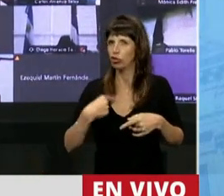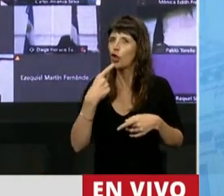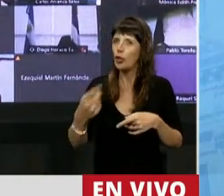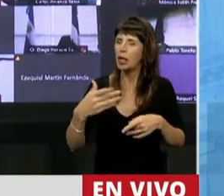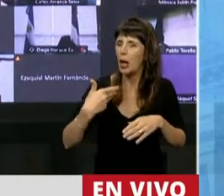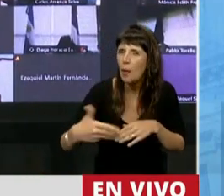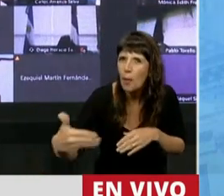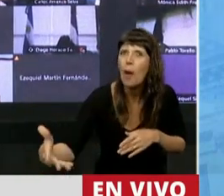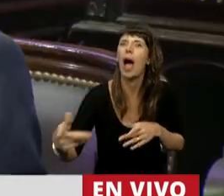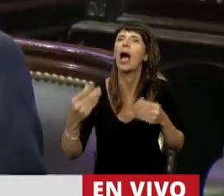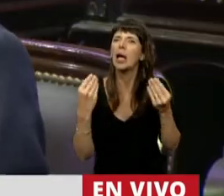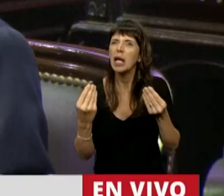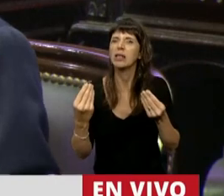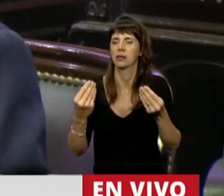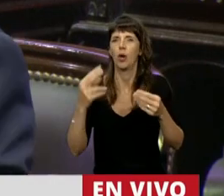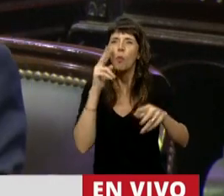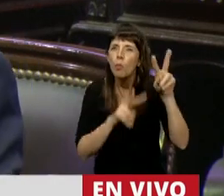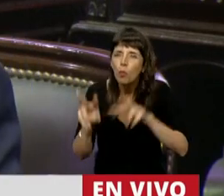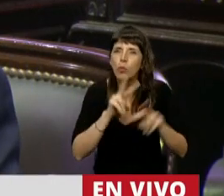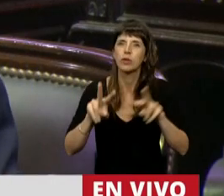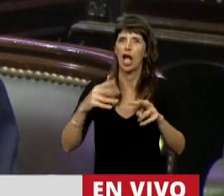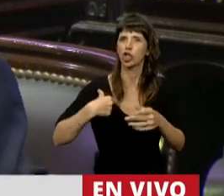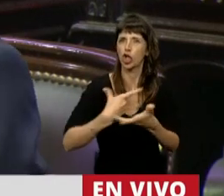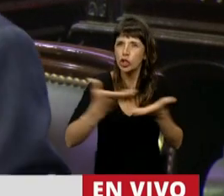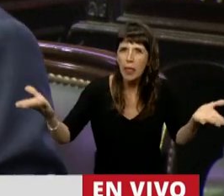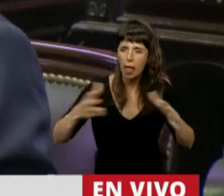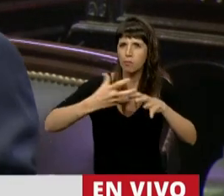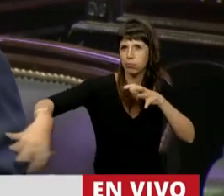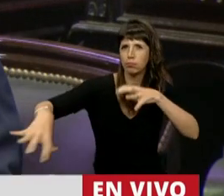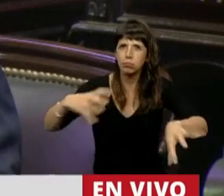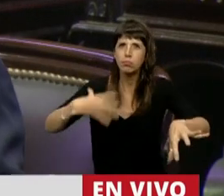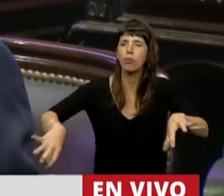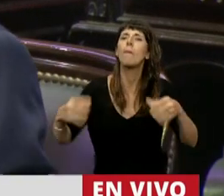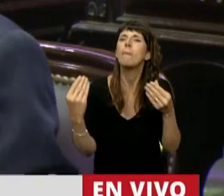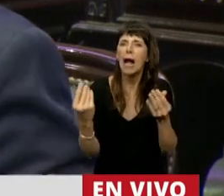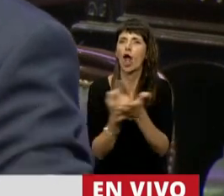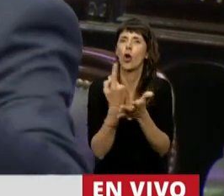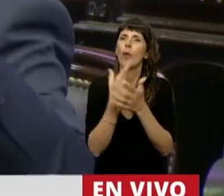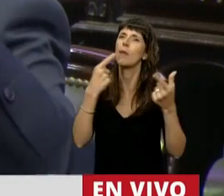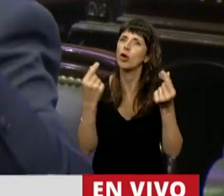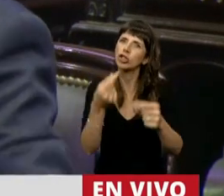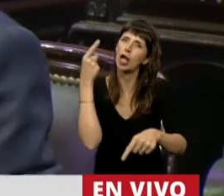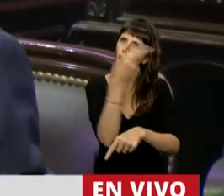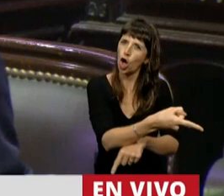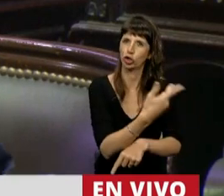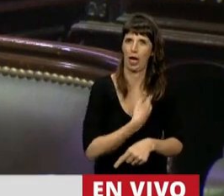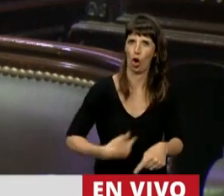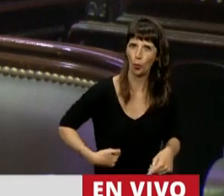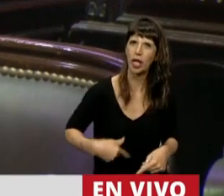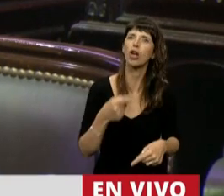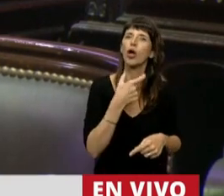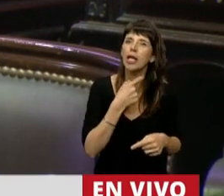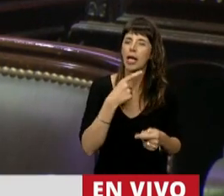encerrar y dividir a la sociedad para que no se pueda quejar de lo que estaban haciendo. Querían sacar las leyes duras de